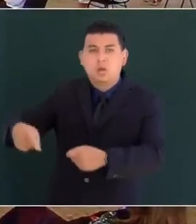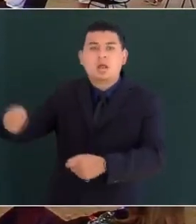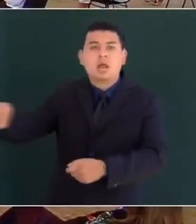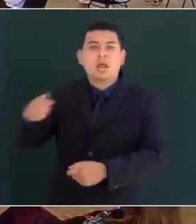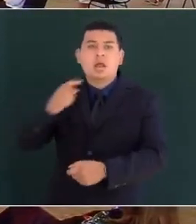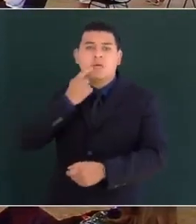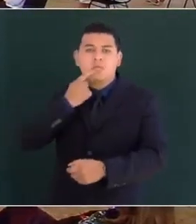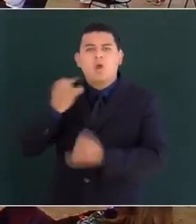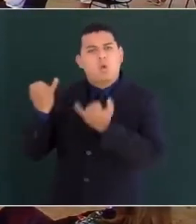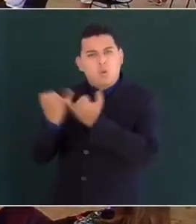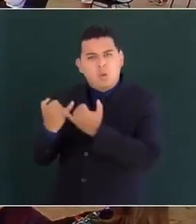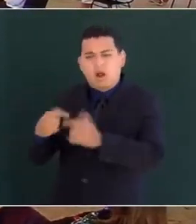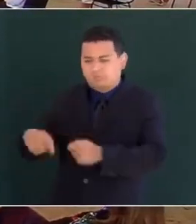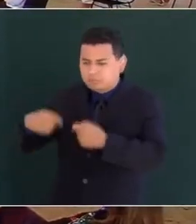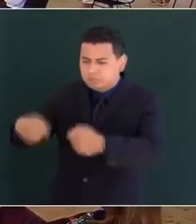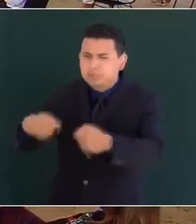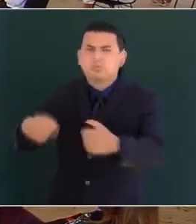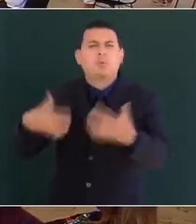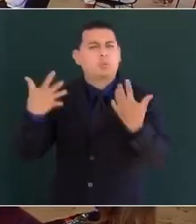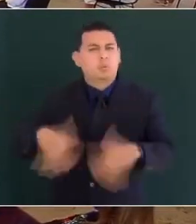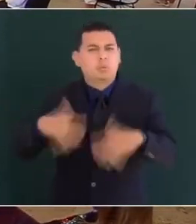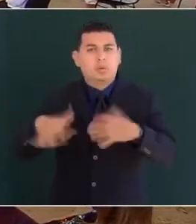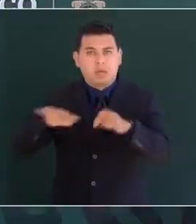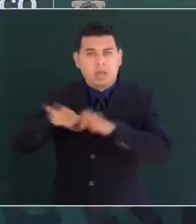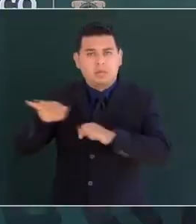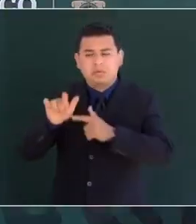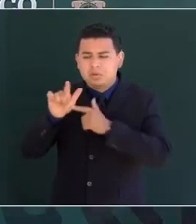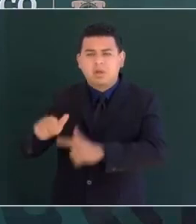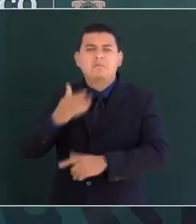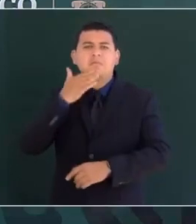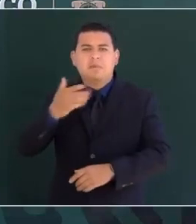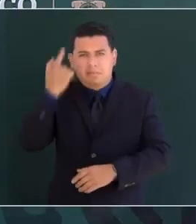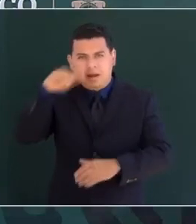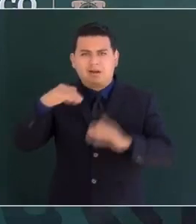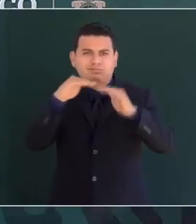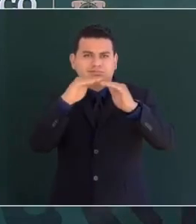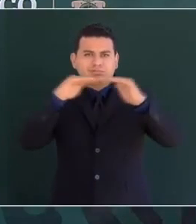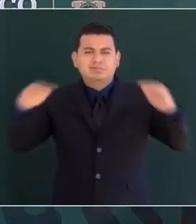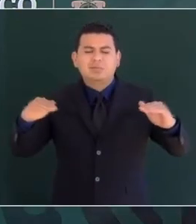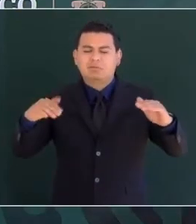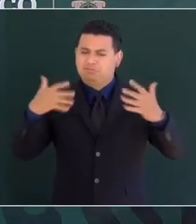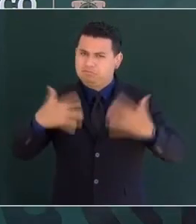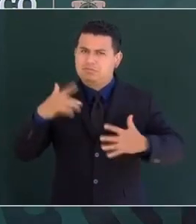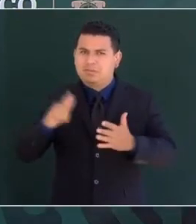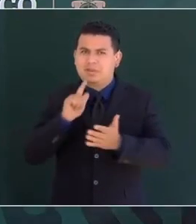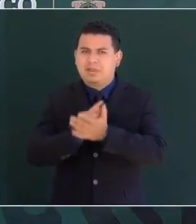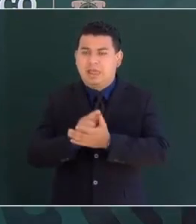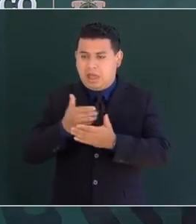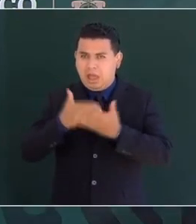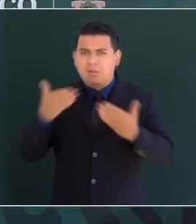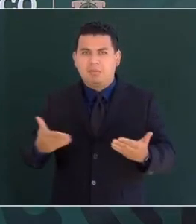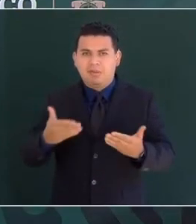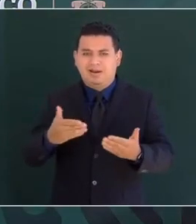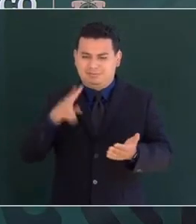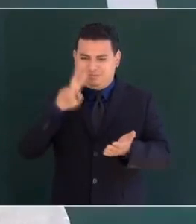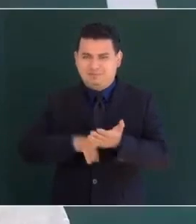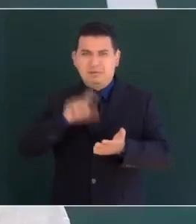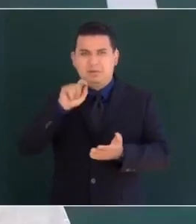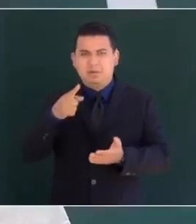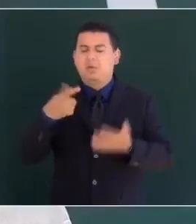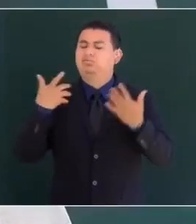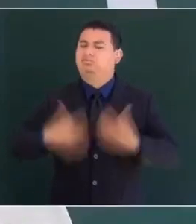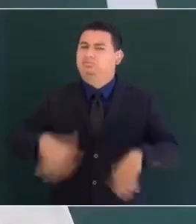continuar su trabajo de igualdad y democracia en el siglo XXI. Creo que es